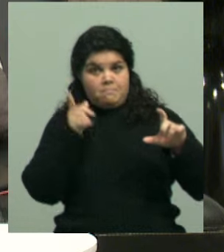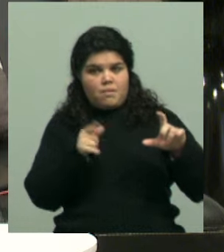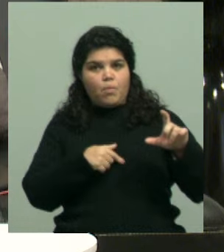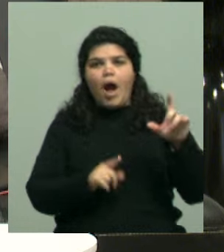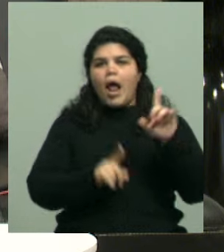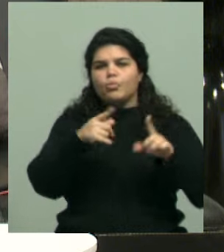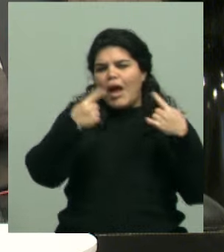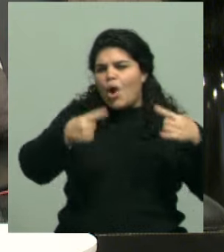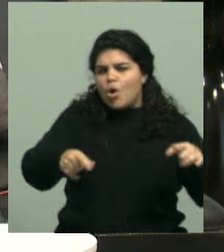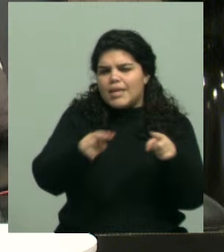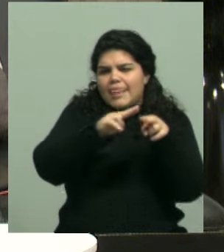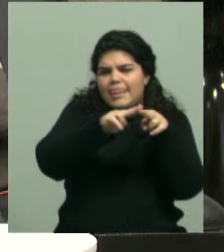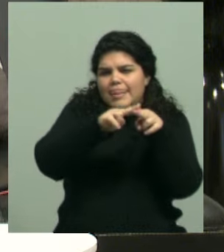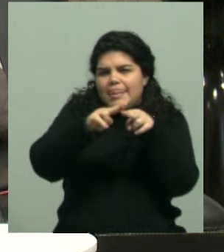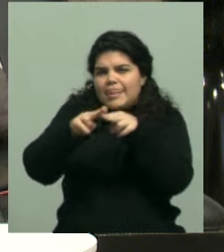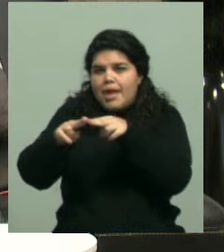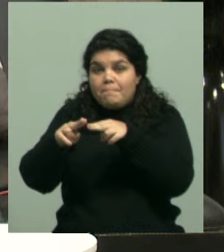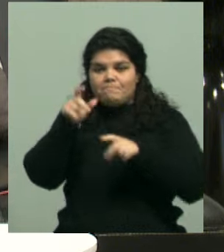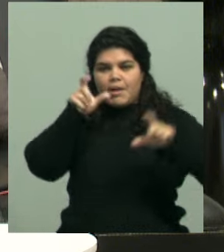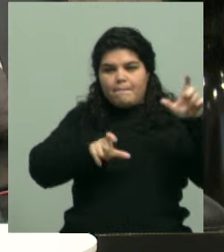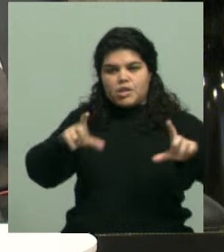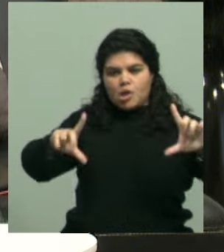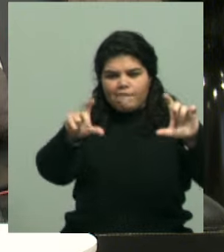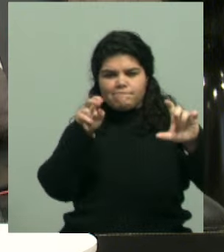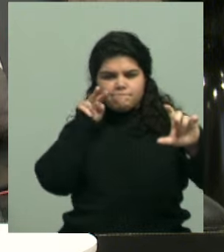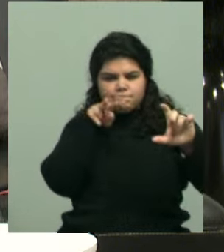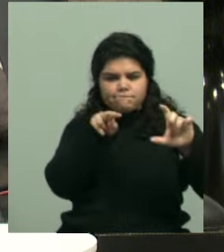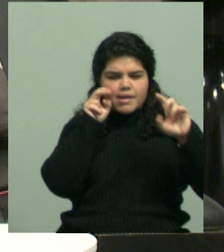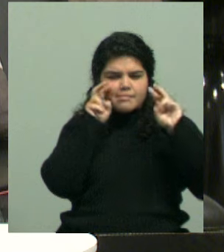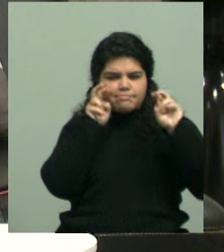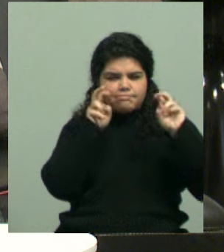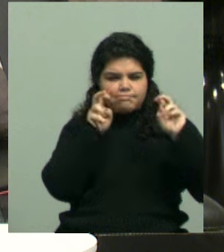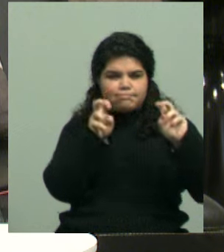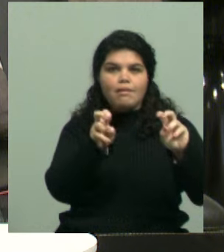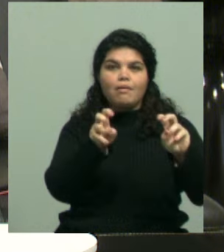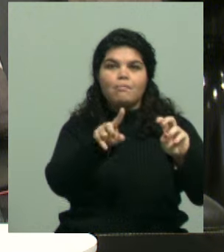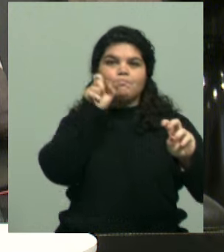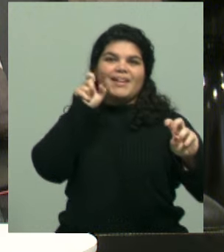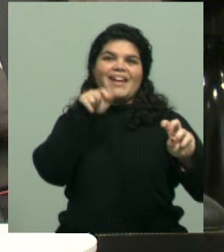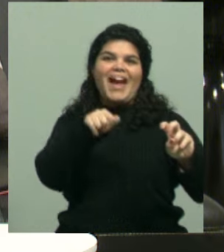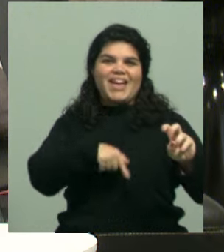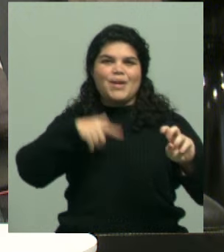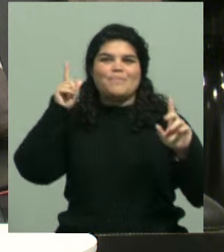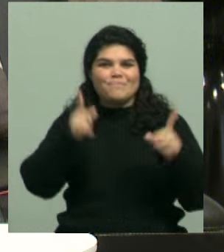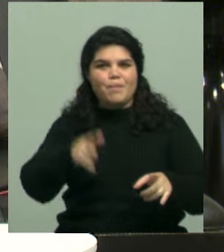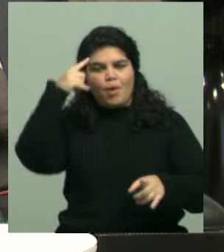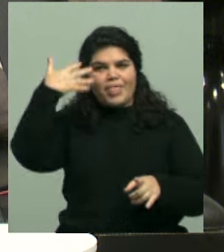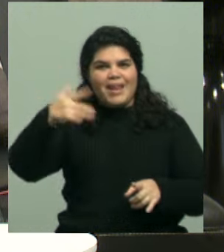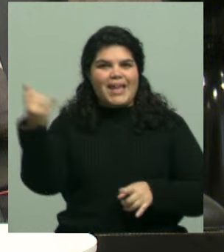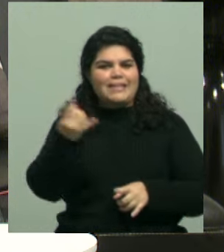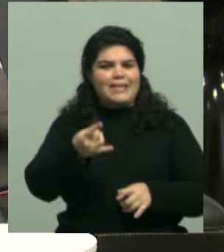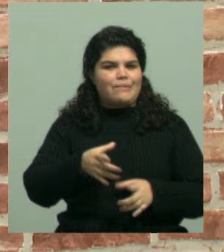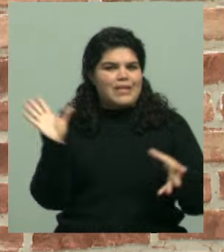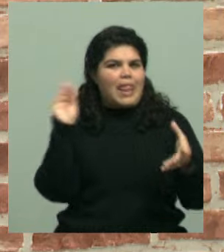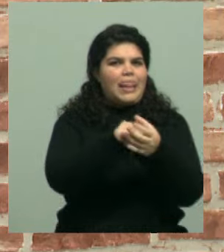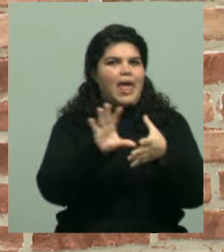algunos detalles que, bueno, los expertos, los internautas se ponen muy en el detalle y se ponen a ver punto por punto. Y se dieron cuenta. Y